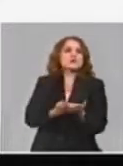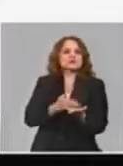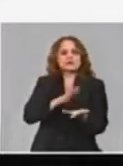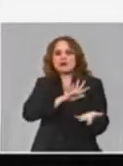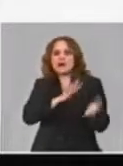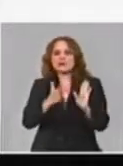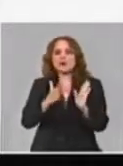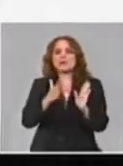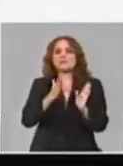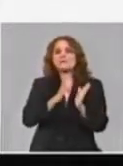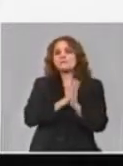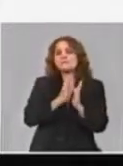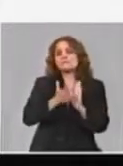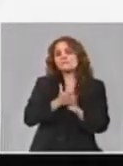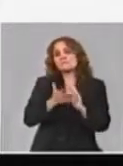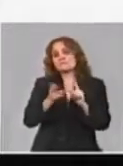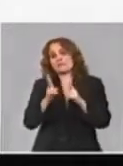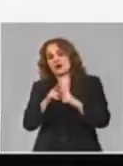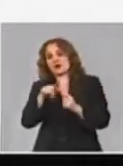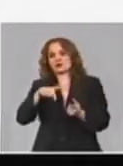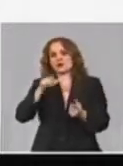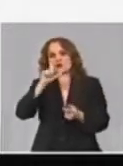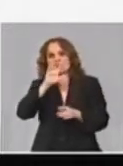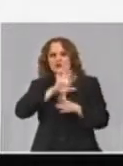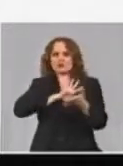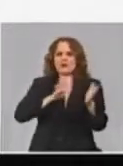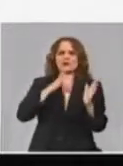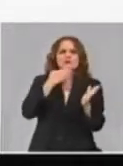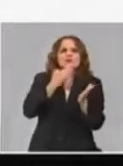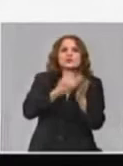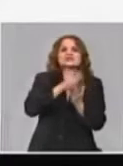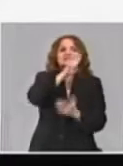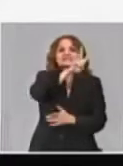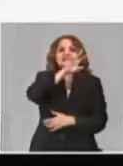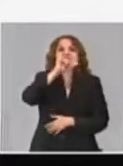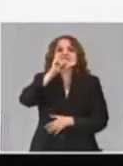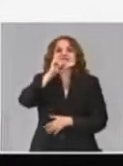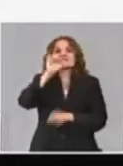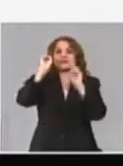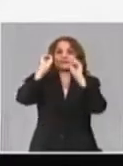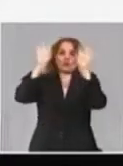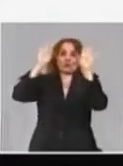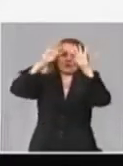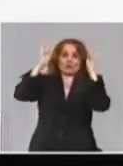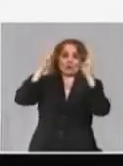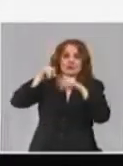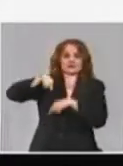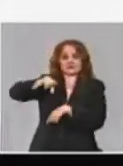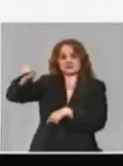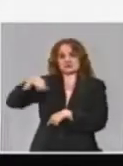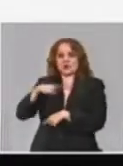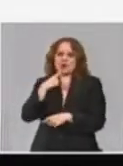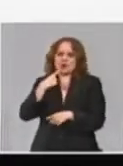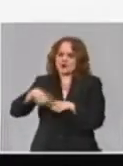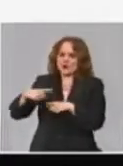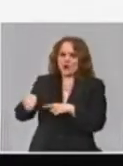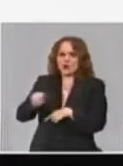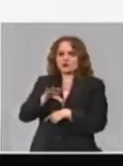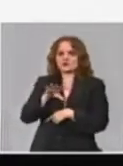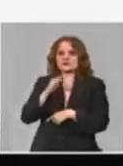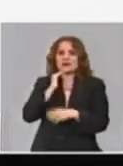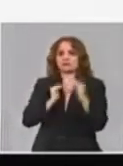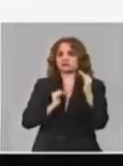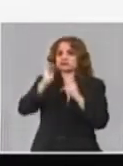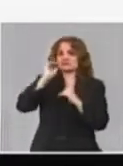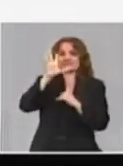36 publicaciones y ya vamos miren los números casi por 50 30 de otro tipo estas con con